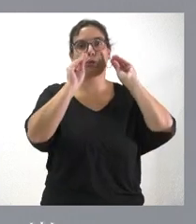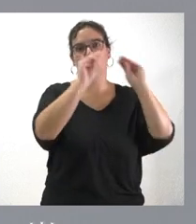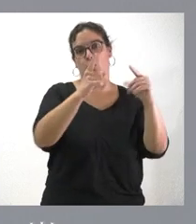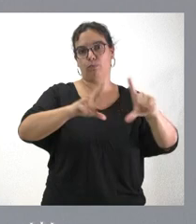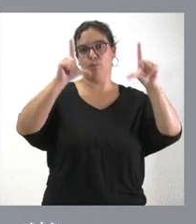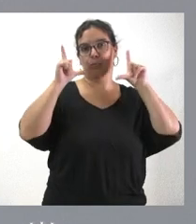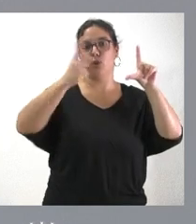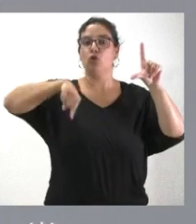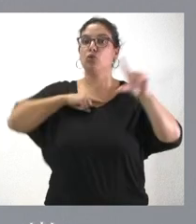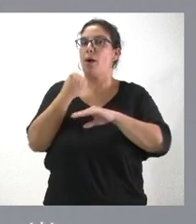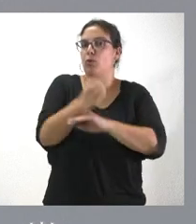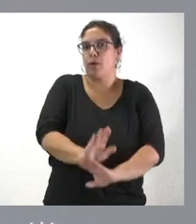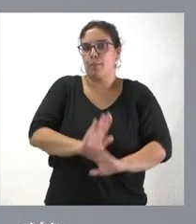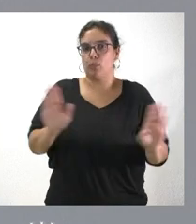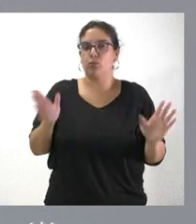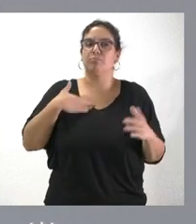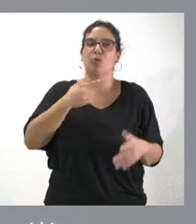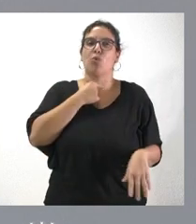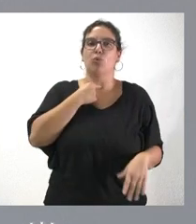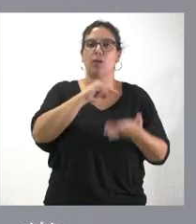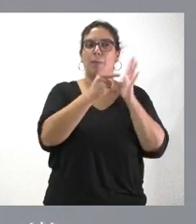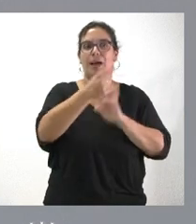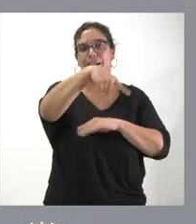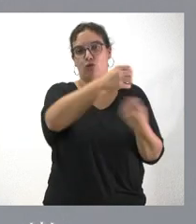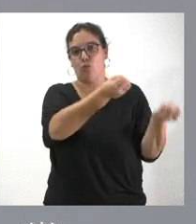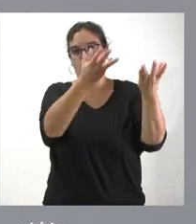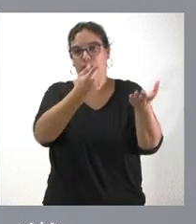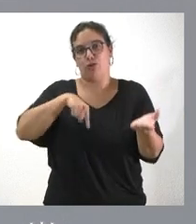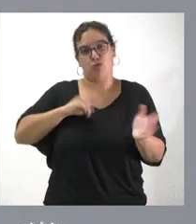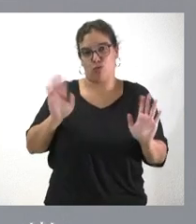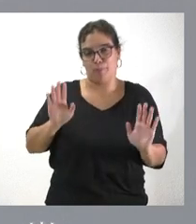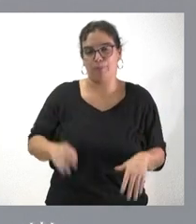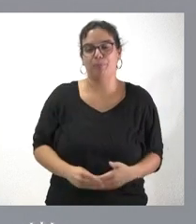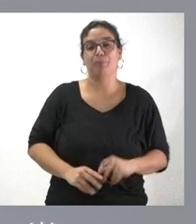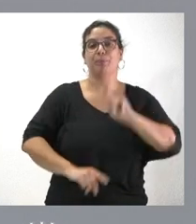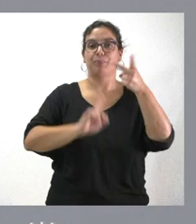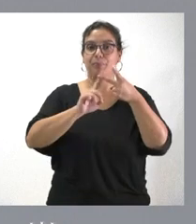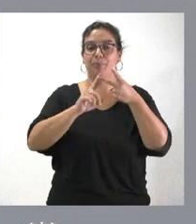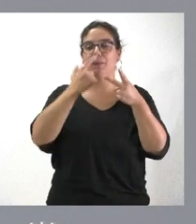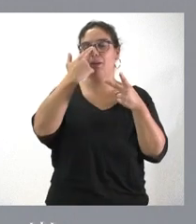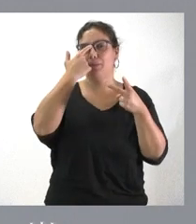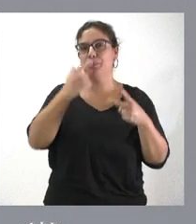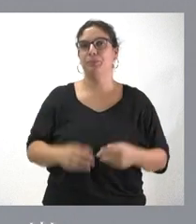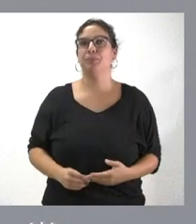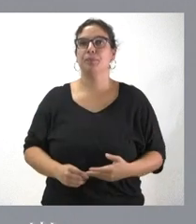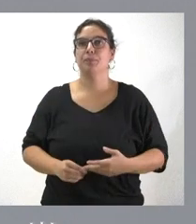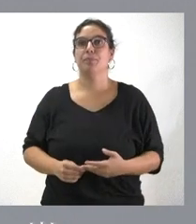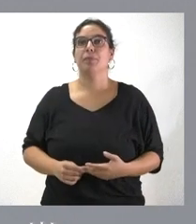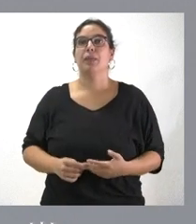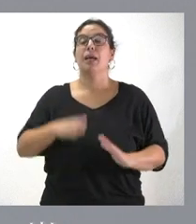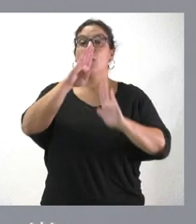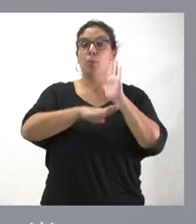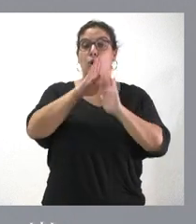apoyar. Y, por tanto, nos gusta que los planes siempre los cuenten las empresas y no nosotros. La segunda cuestión que usted plantea, mire, el programa